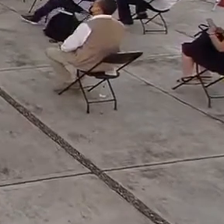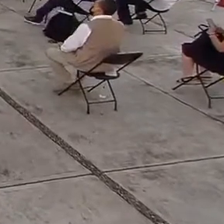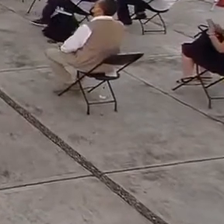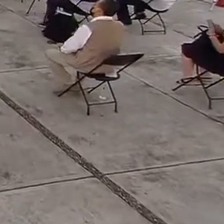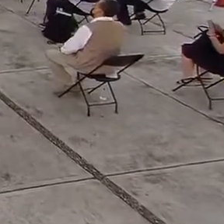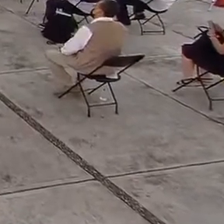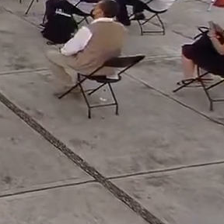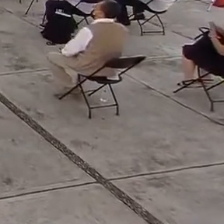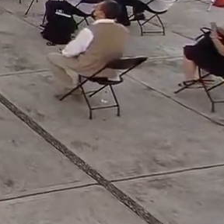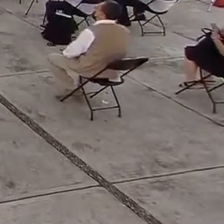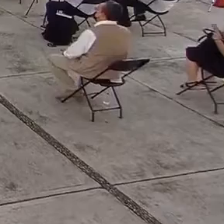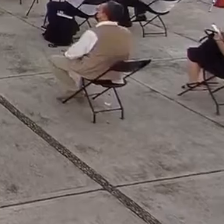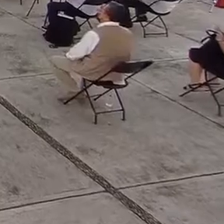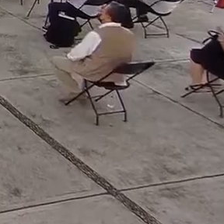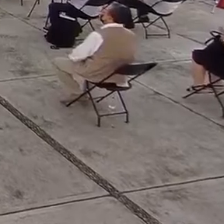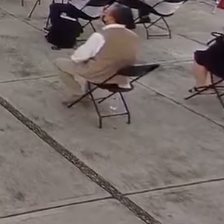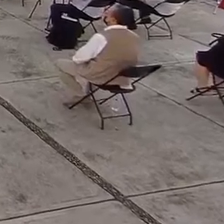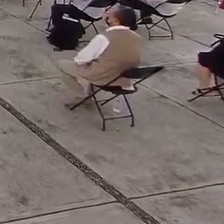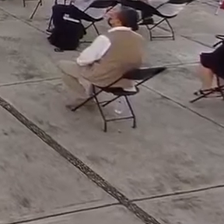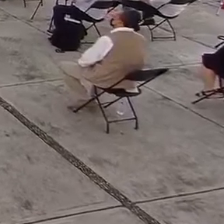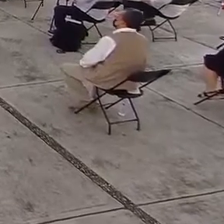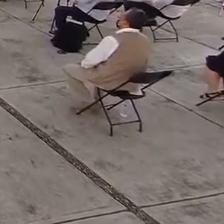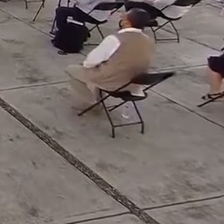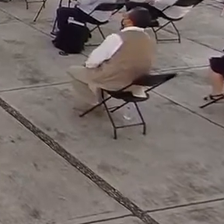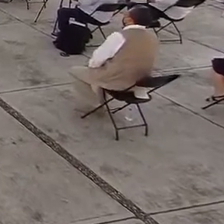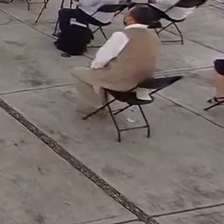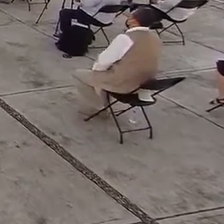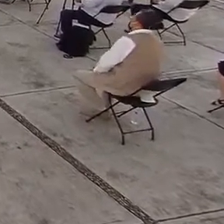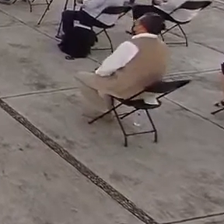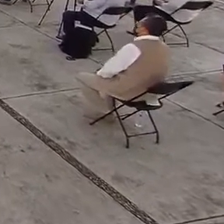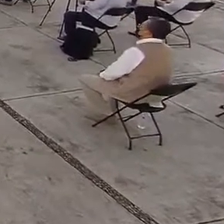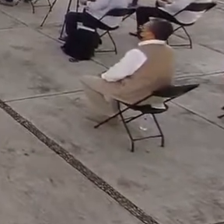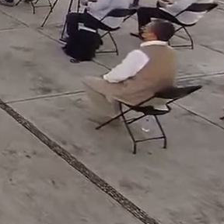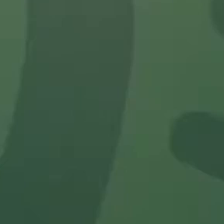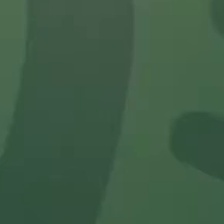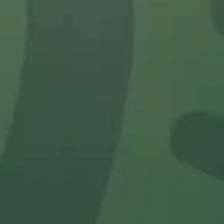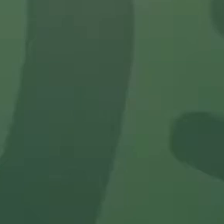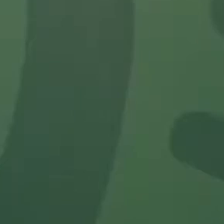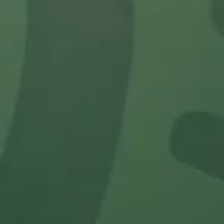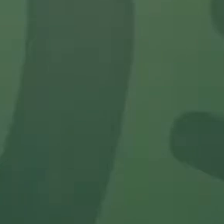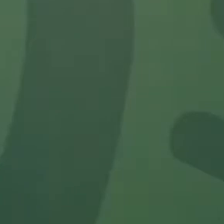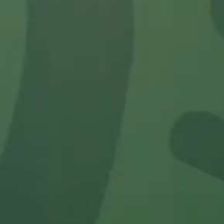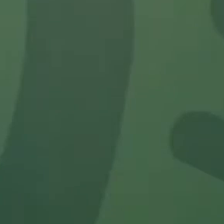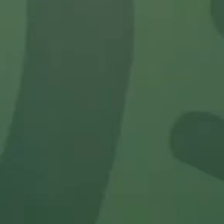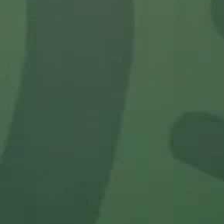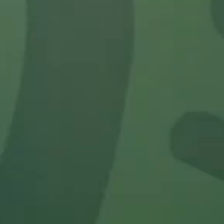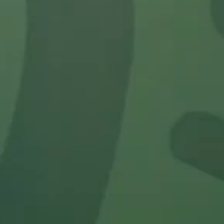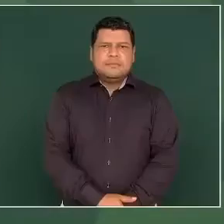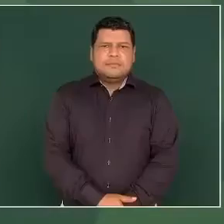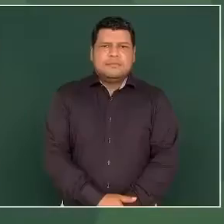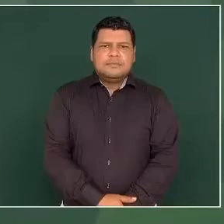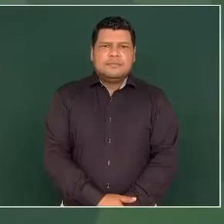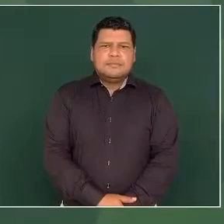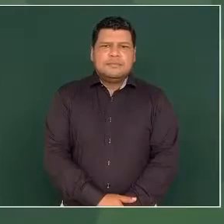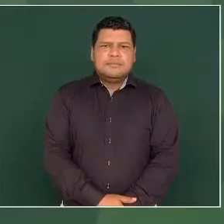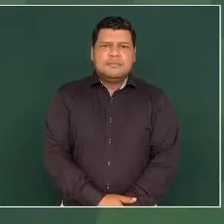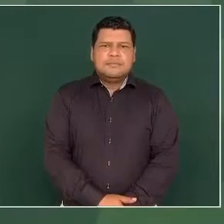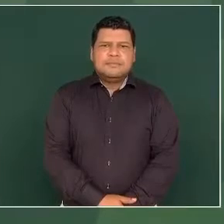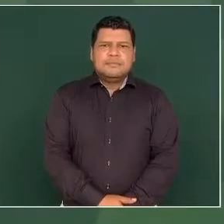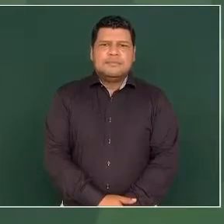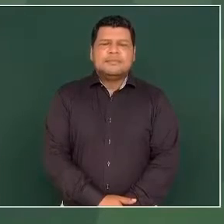en el sur de Veracruz para